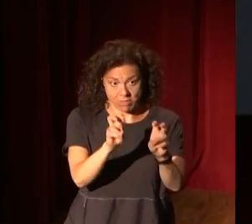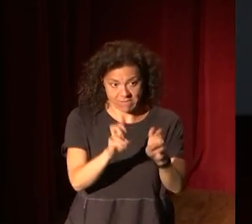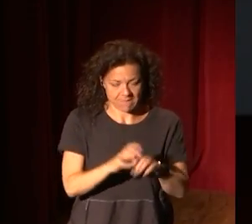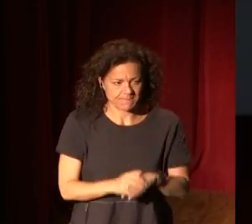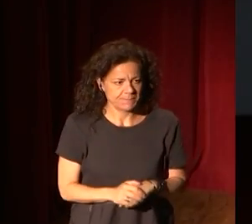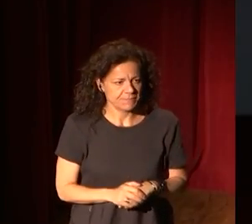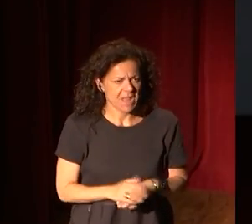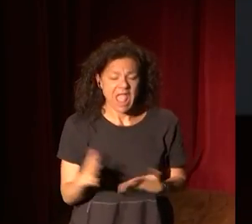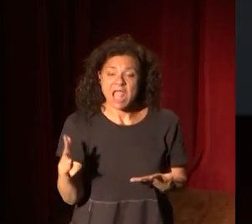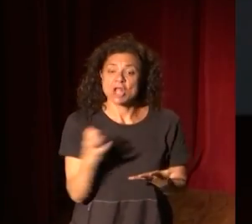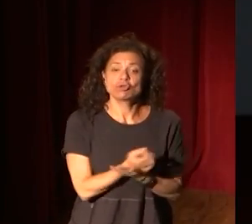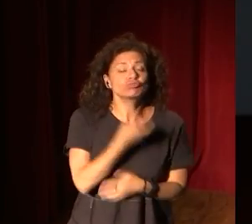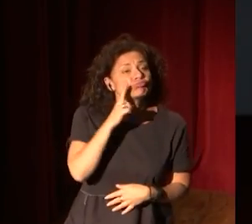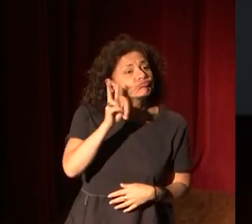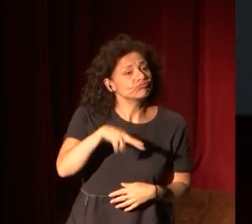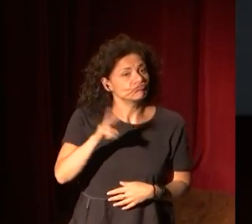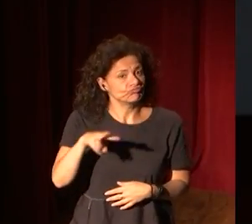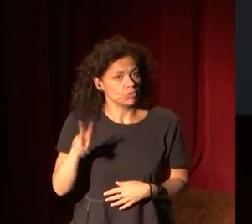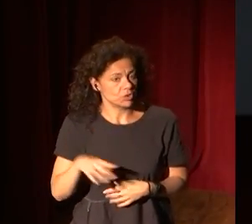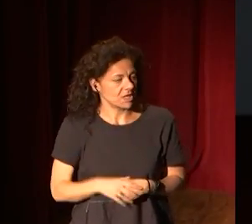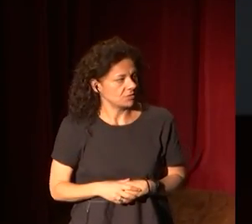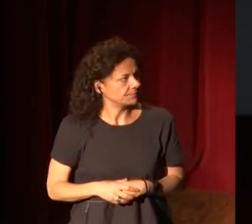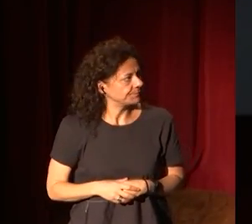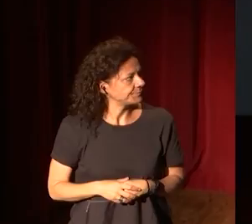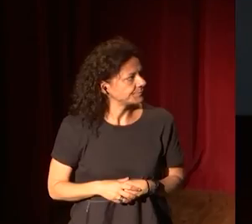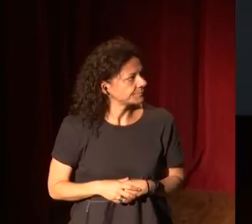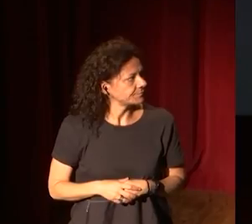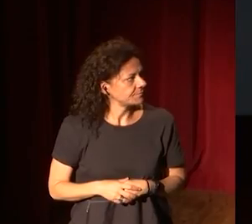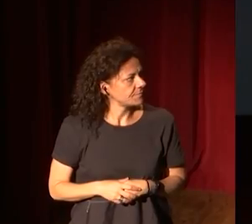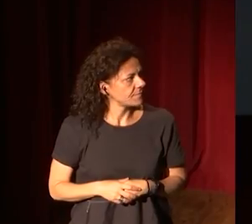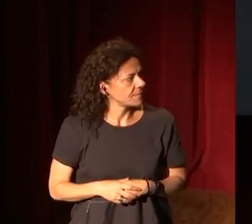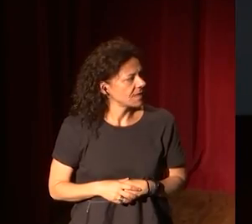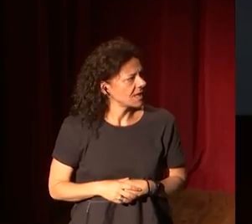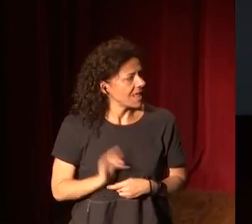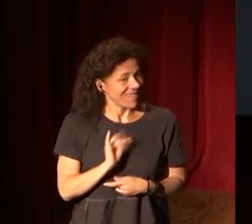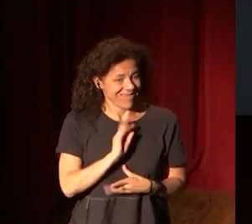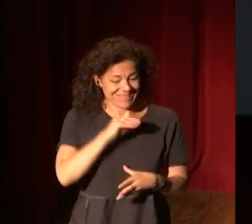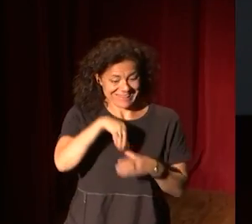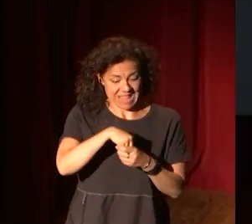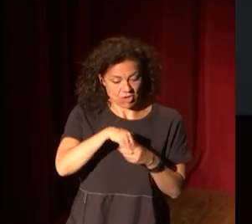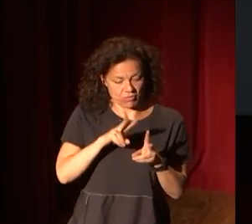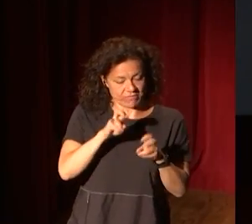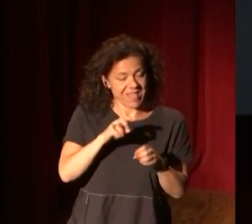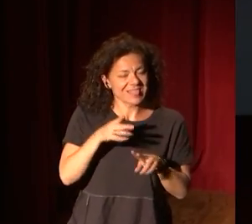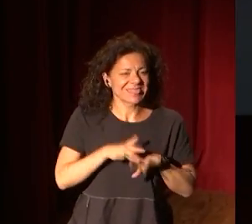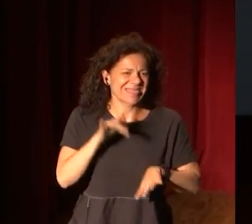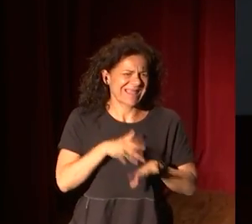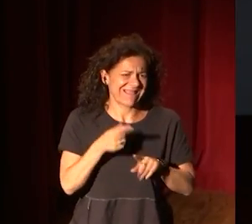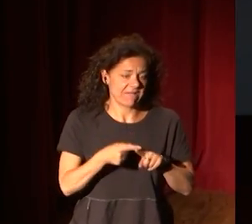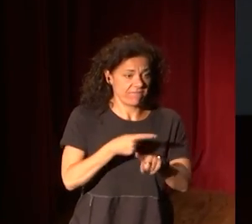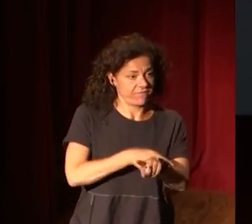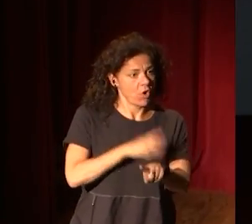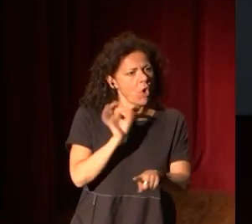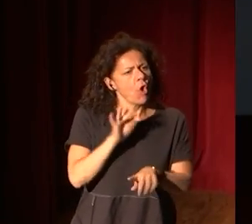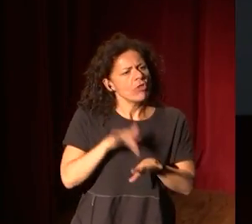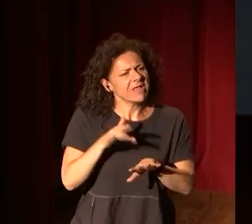Hay en todos los museos, y en esta distinción entre la dentro de lo digital, el exceso y lo digital